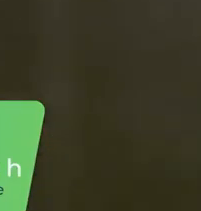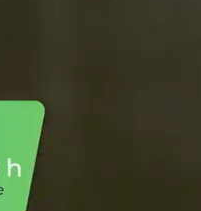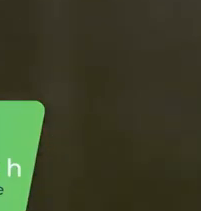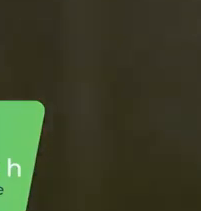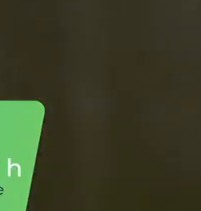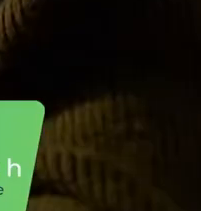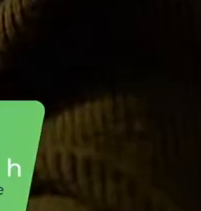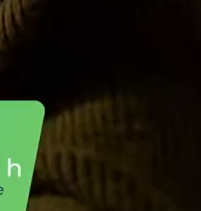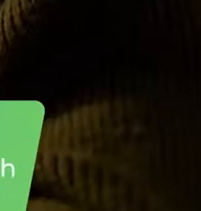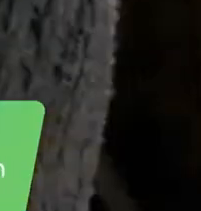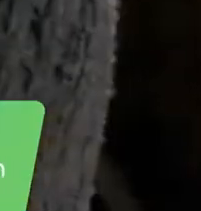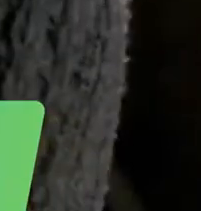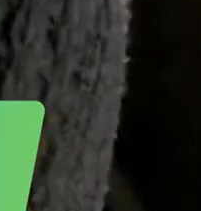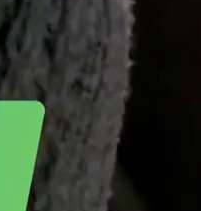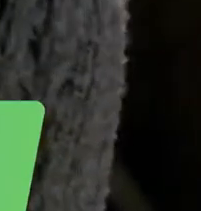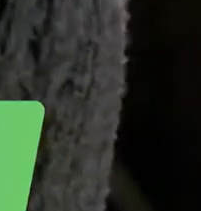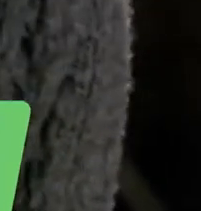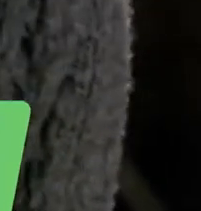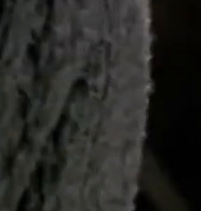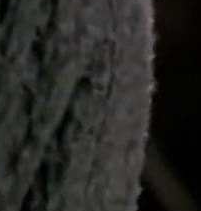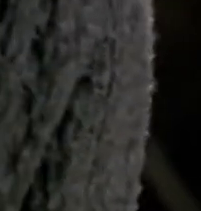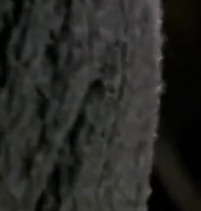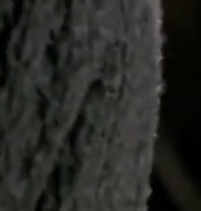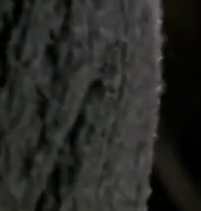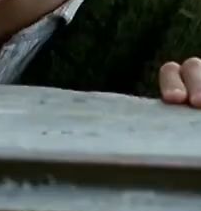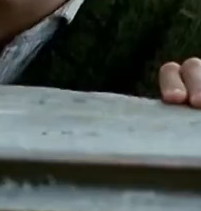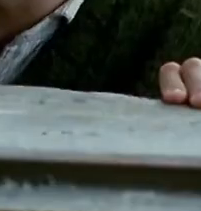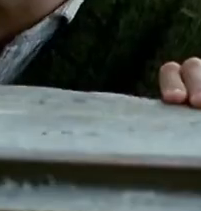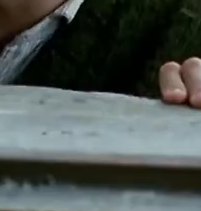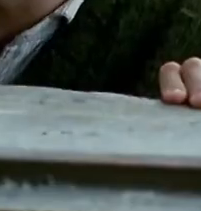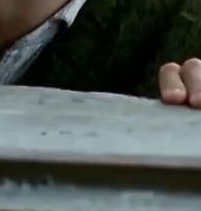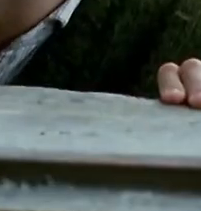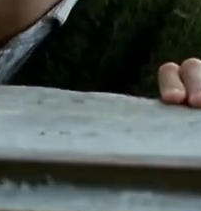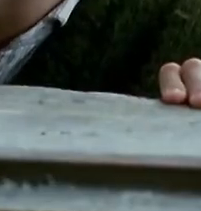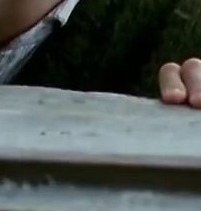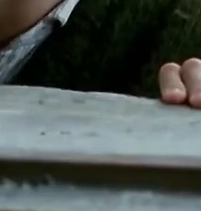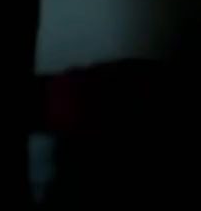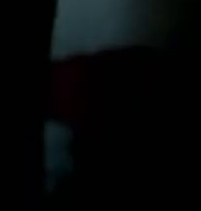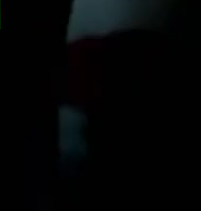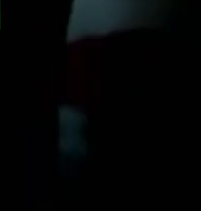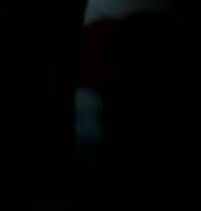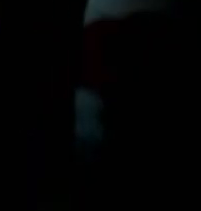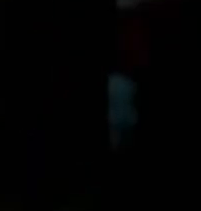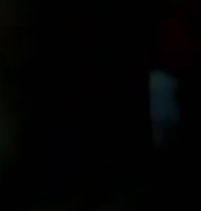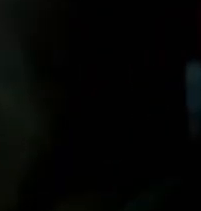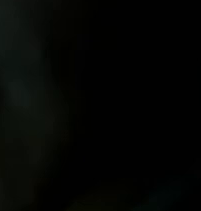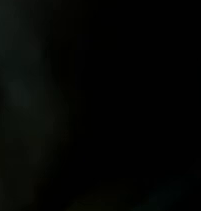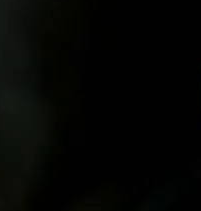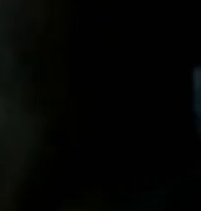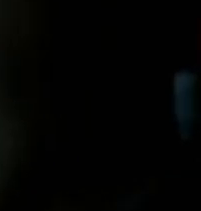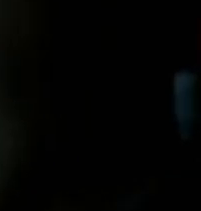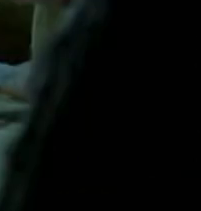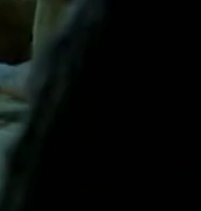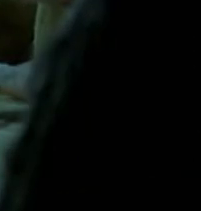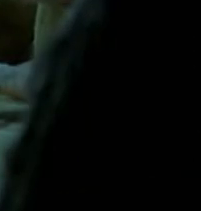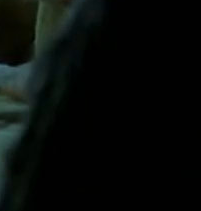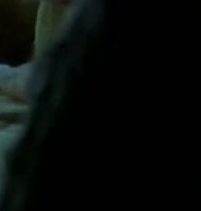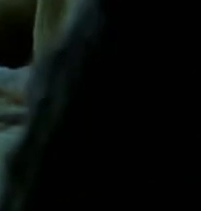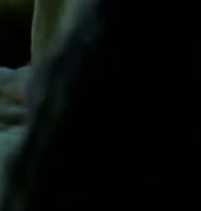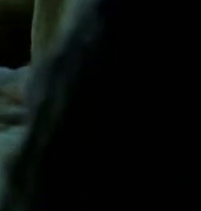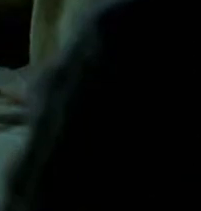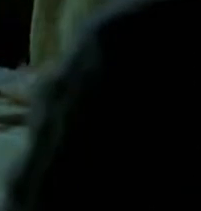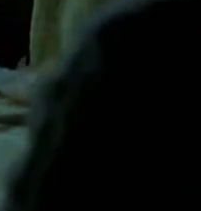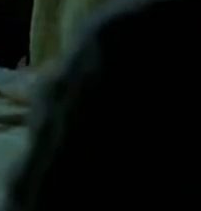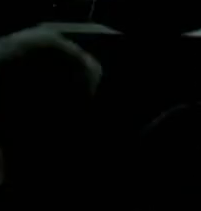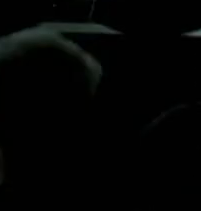chaval cuando dice las verdades. Ese tipo de secretos se guardan en el corazón. Seguro que es el asesino. Cinema 14 presenta